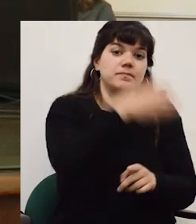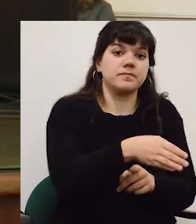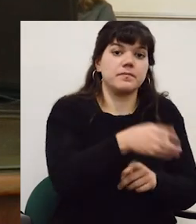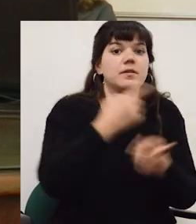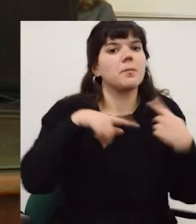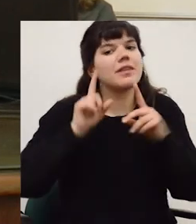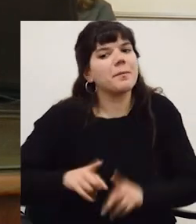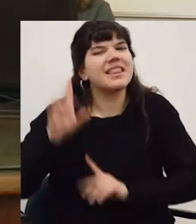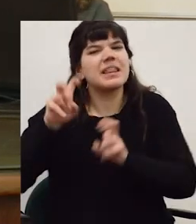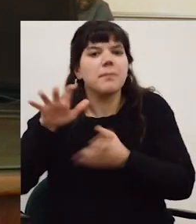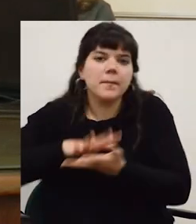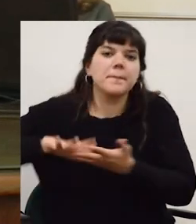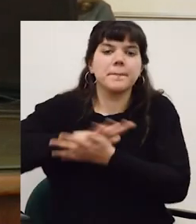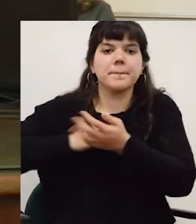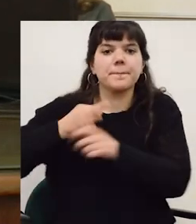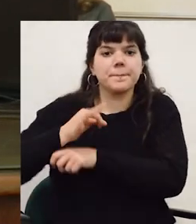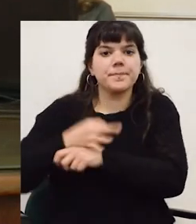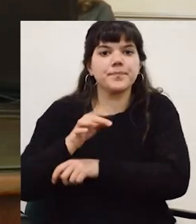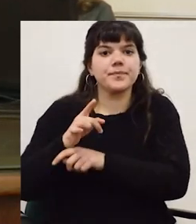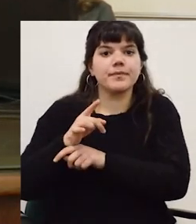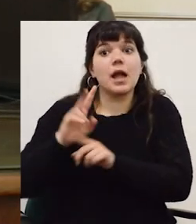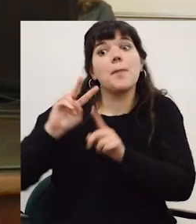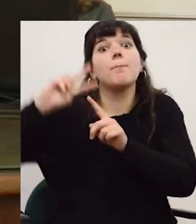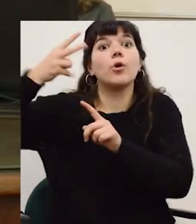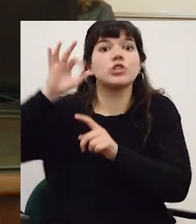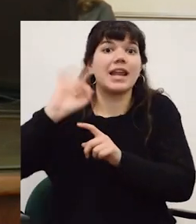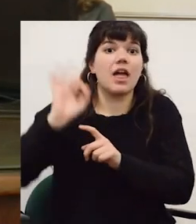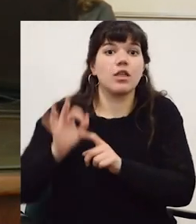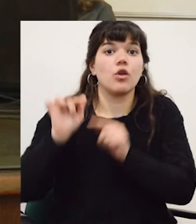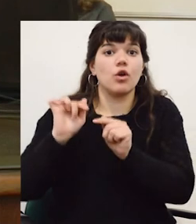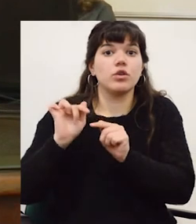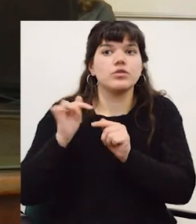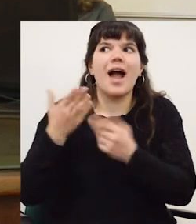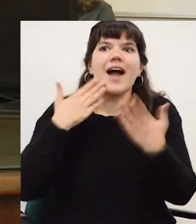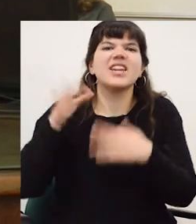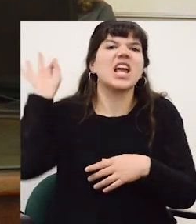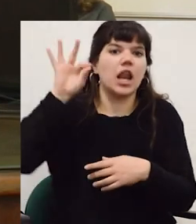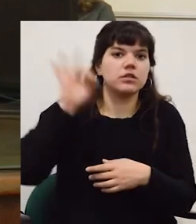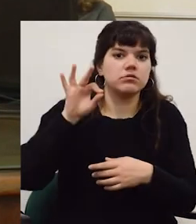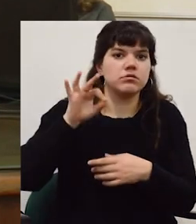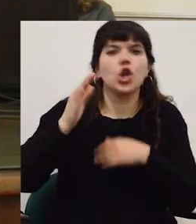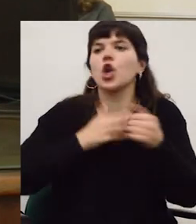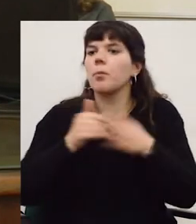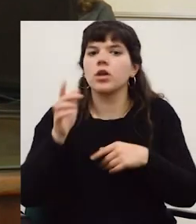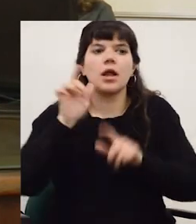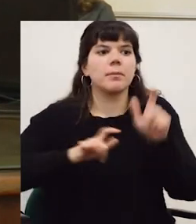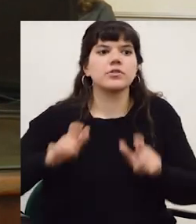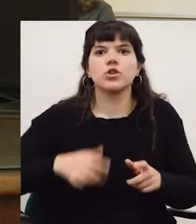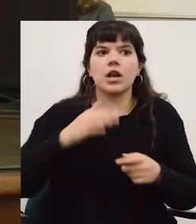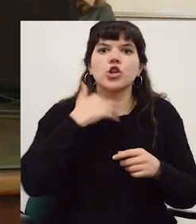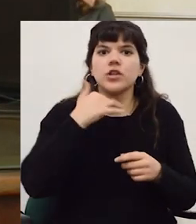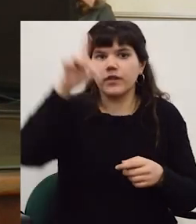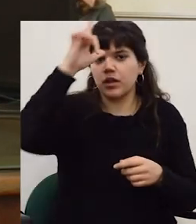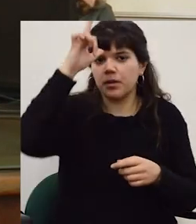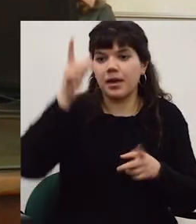prepara para la universidad y también pasa que en el ambiente académico en el grado no pero en el posgrado se manejan en